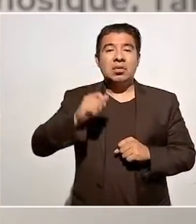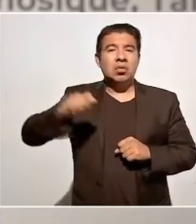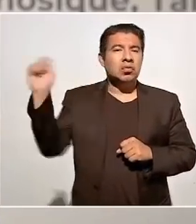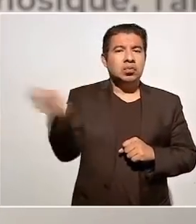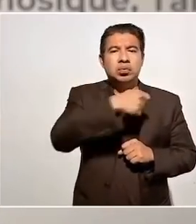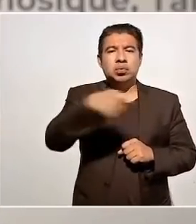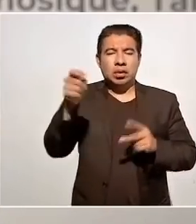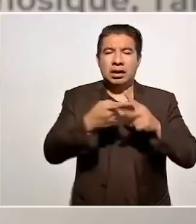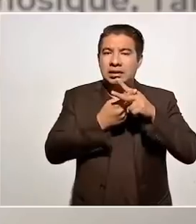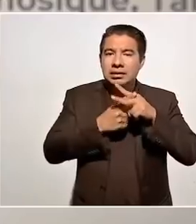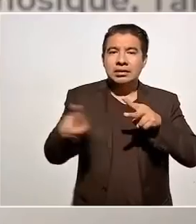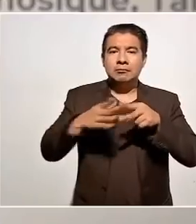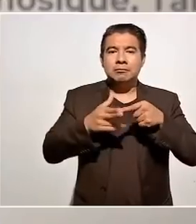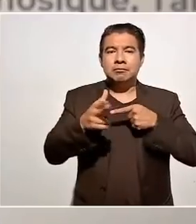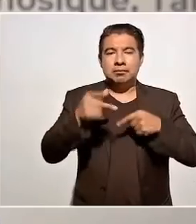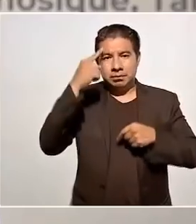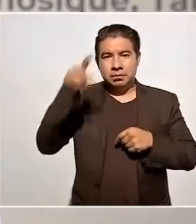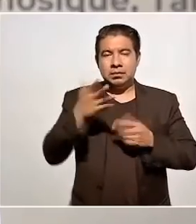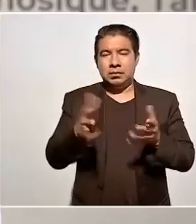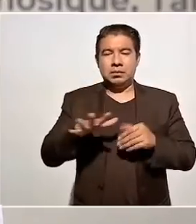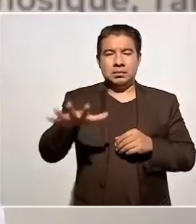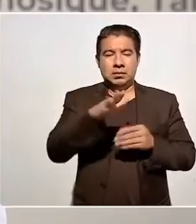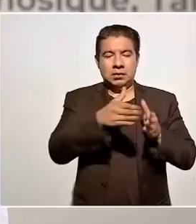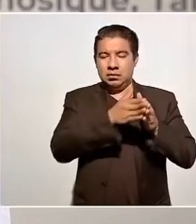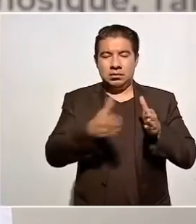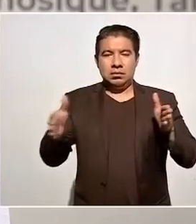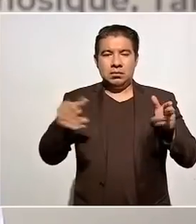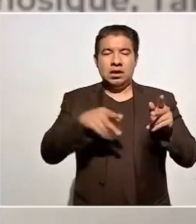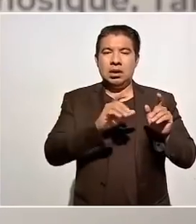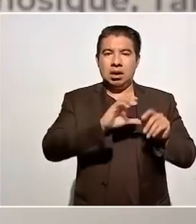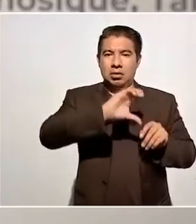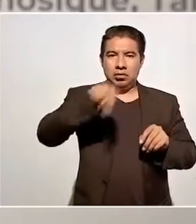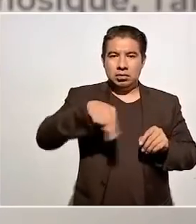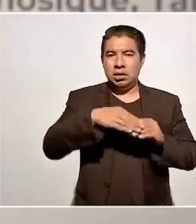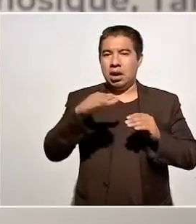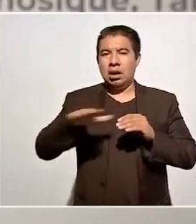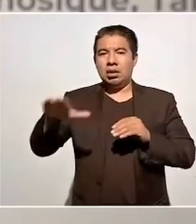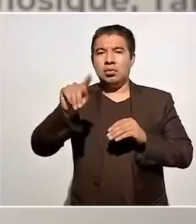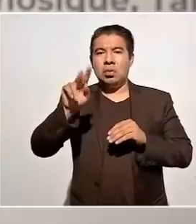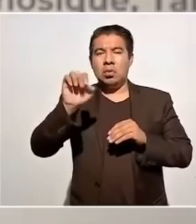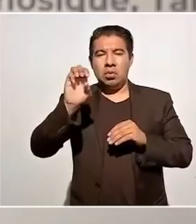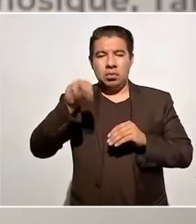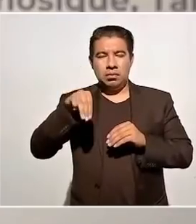para iniciar con el tramo de Cancún a Tulum.